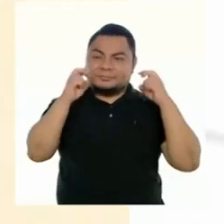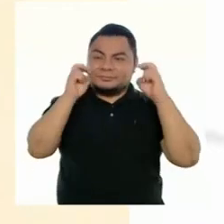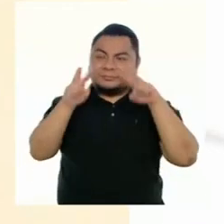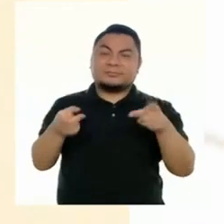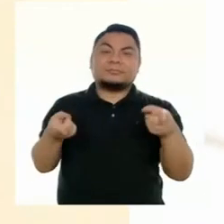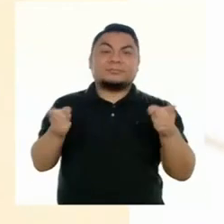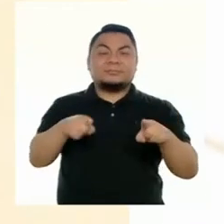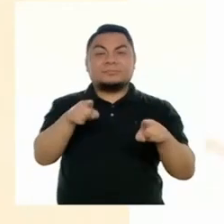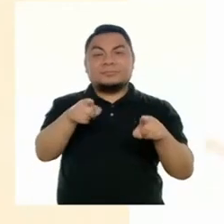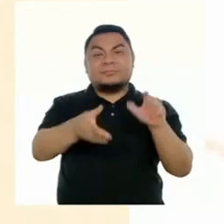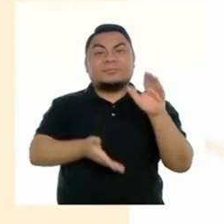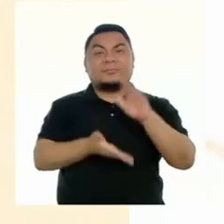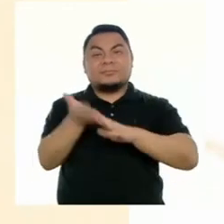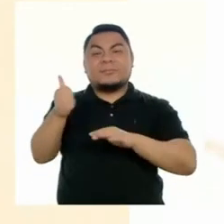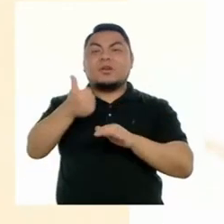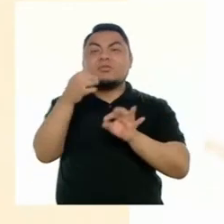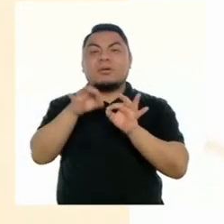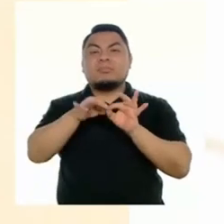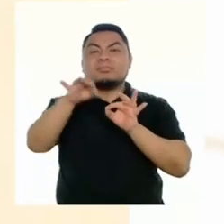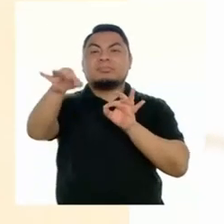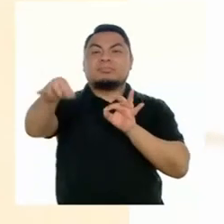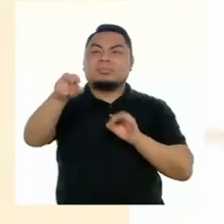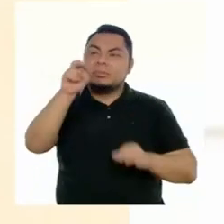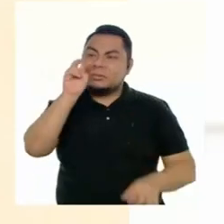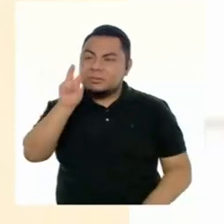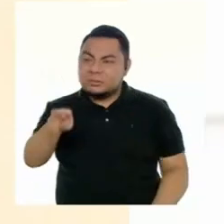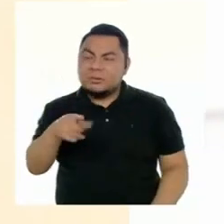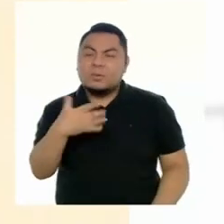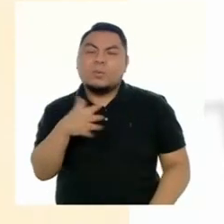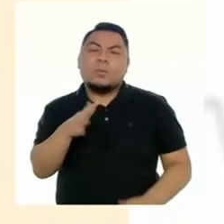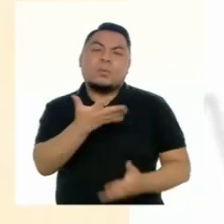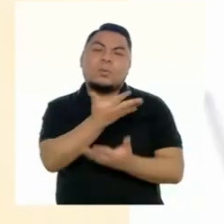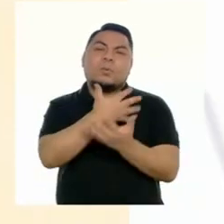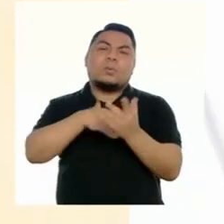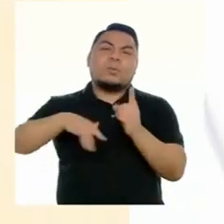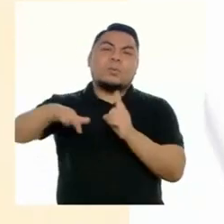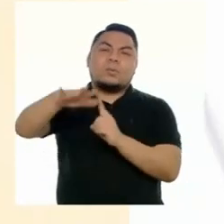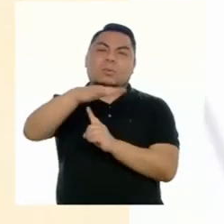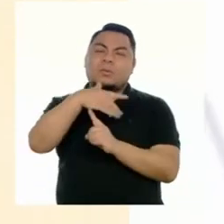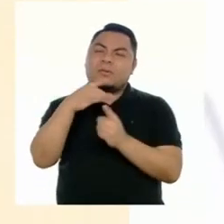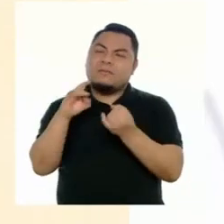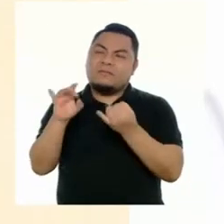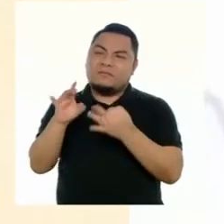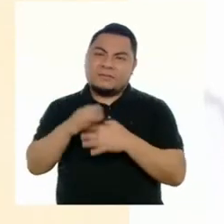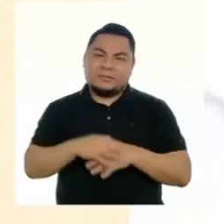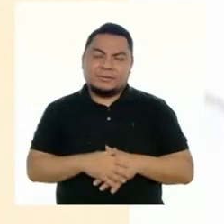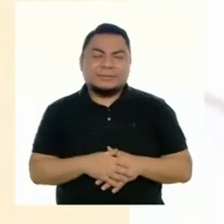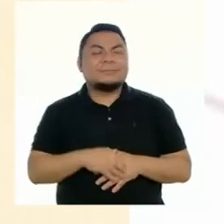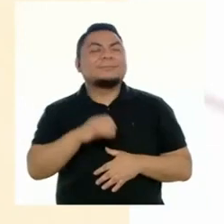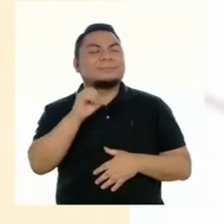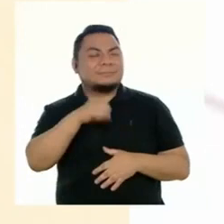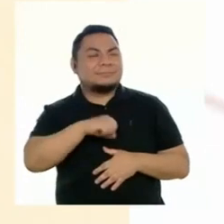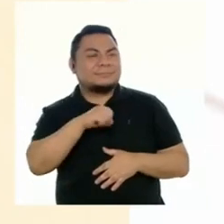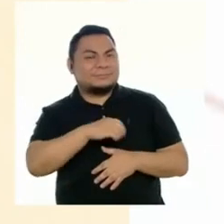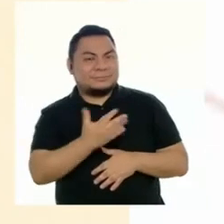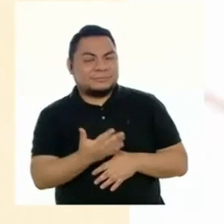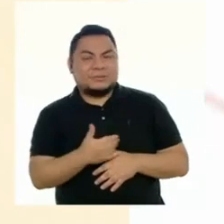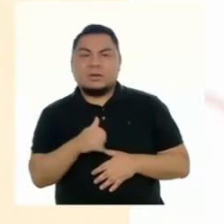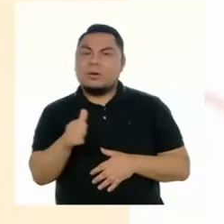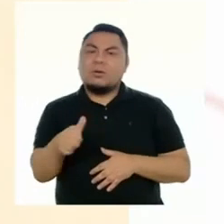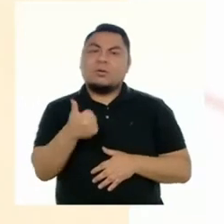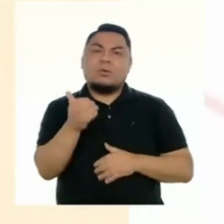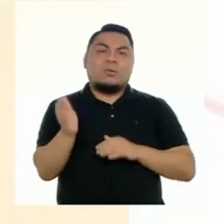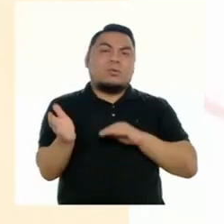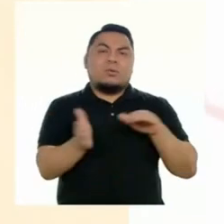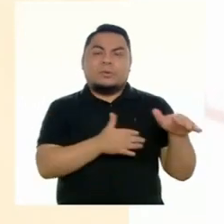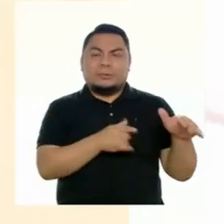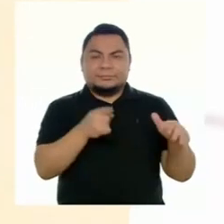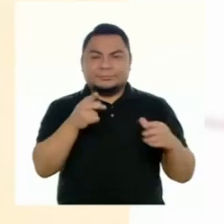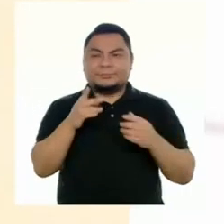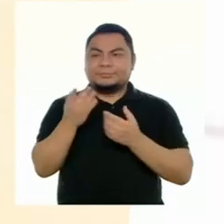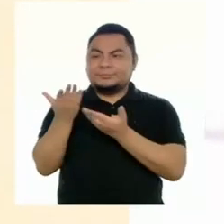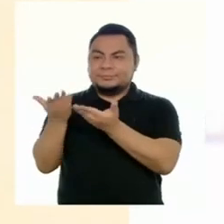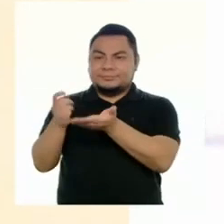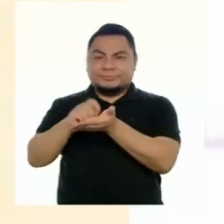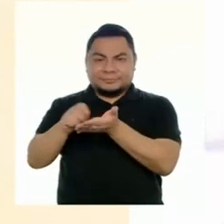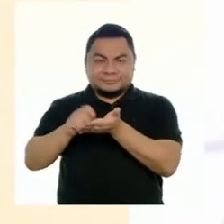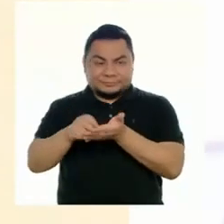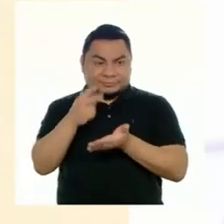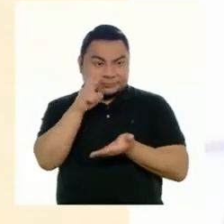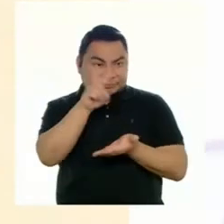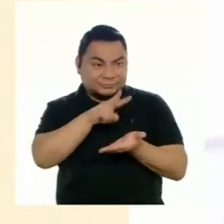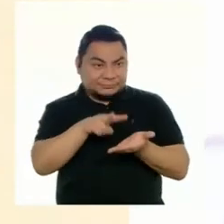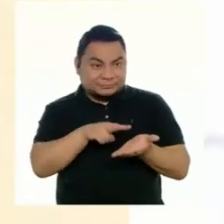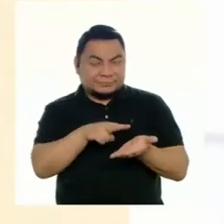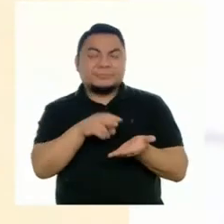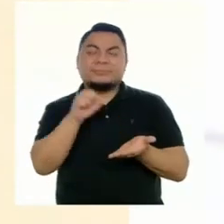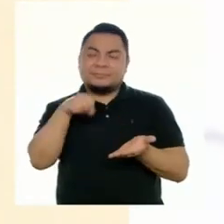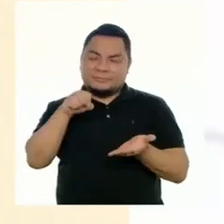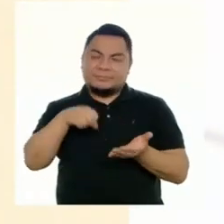podemos ver cuando salimos de las ciudades y nos acercamos a la naturaleza. Así es, Miluska. Vamos con la siguiente parte del texto. ¿Te parece?